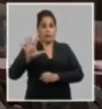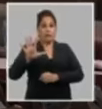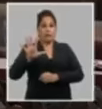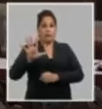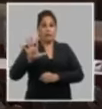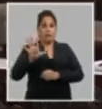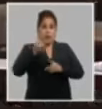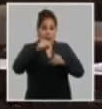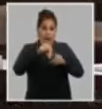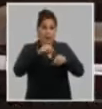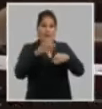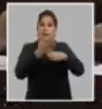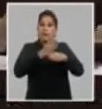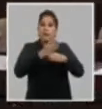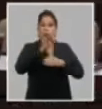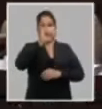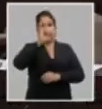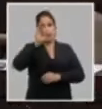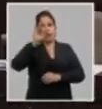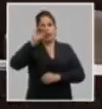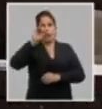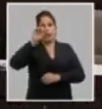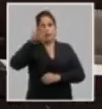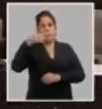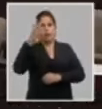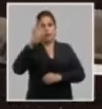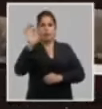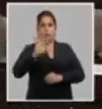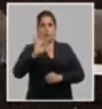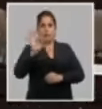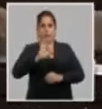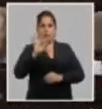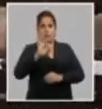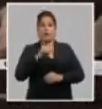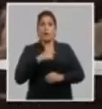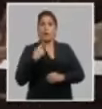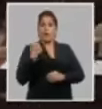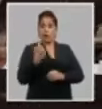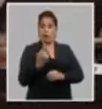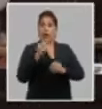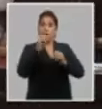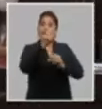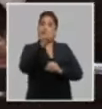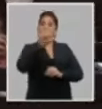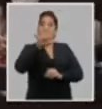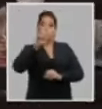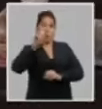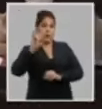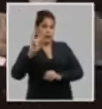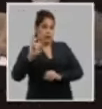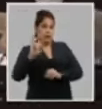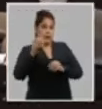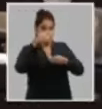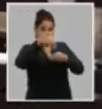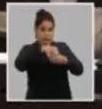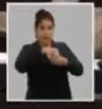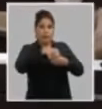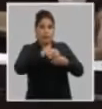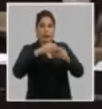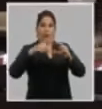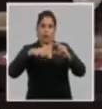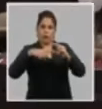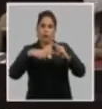que representa un 70,4% de ellas 156 de